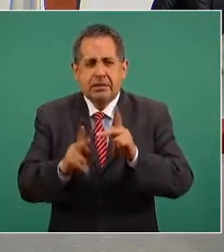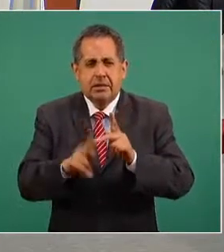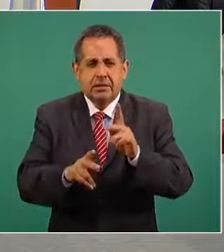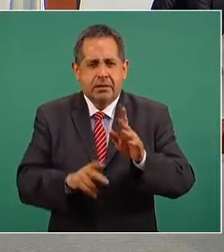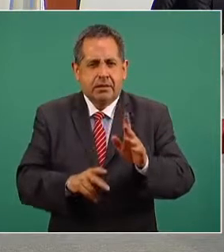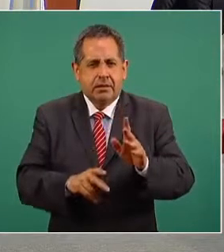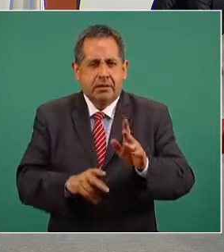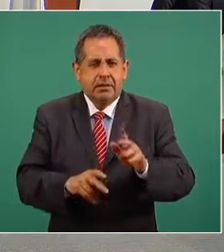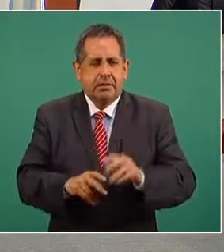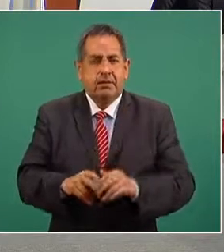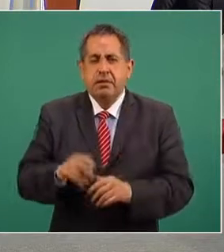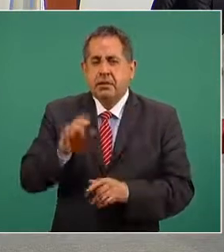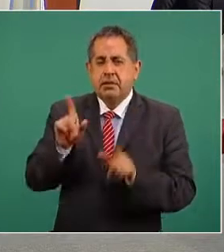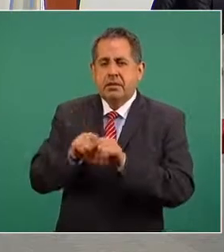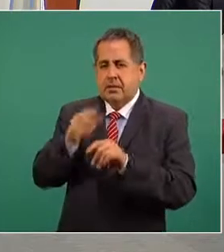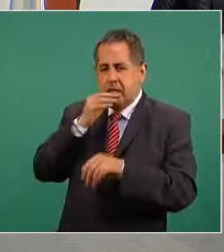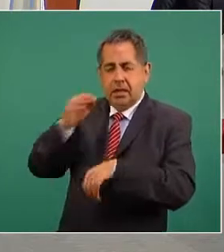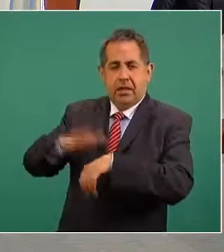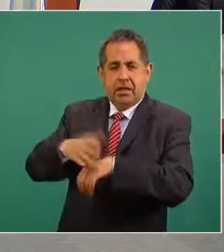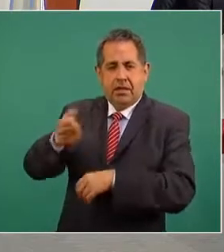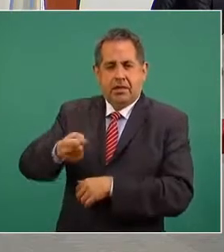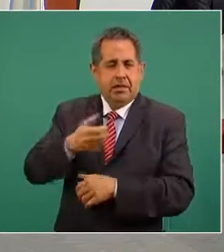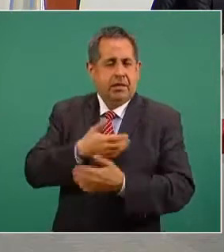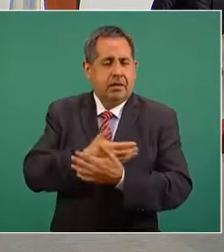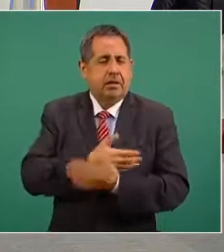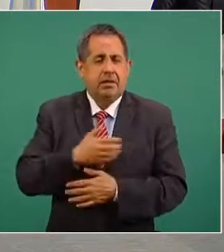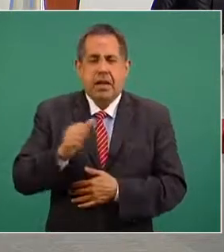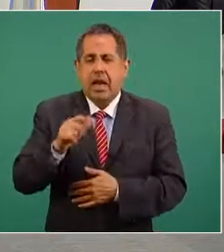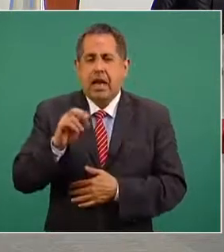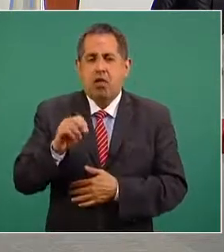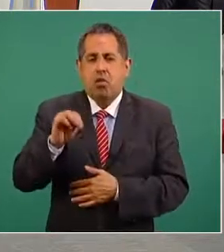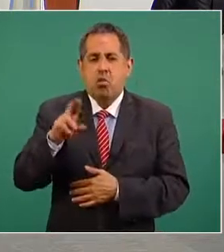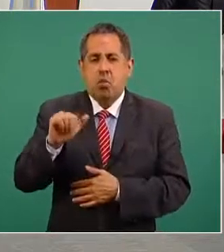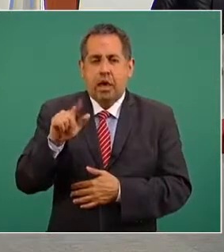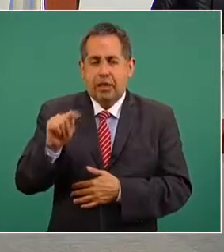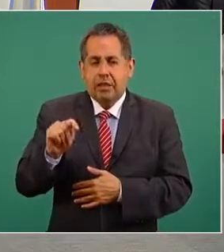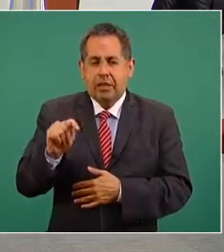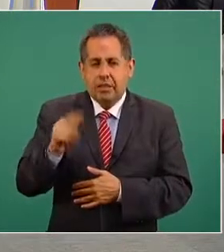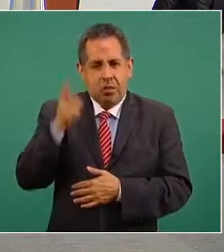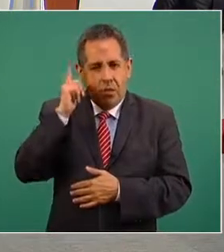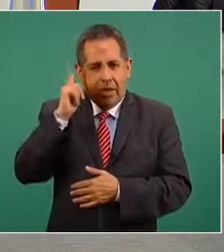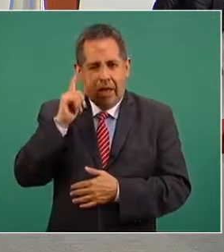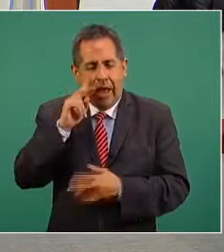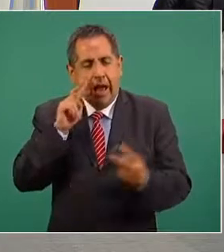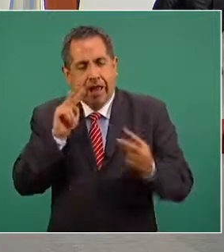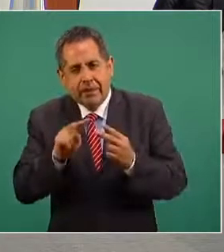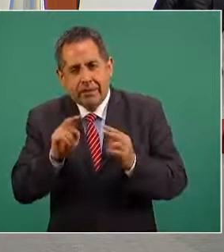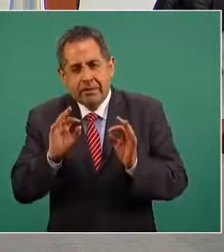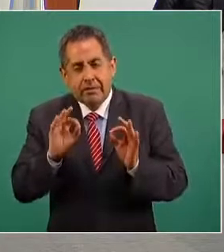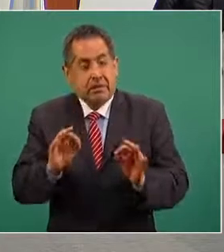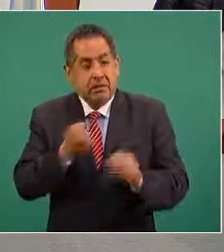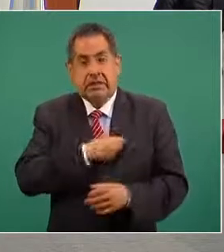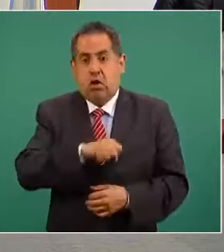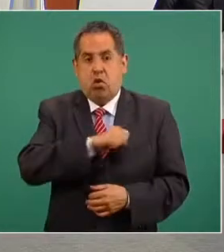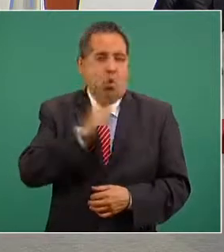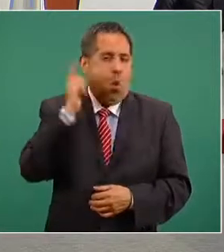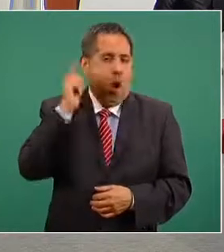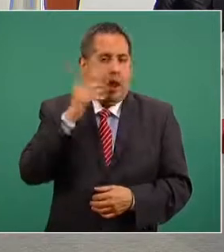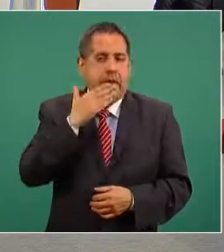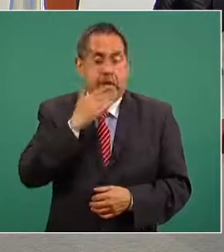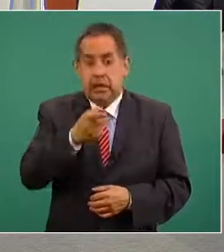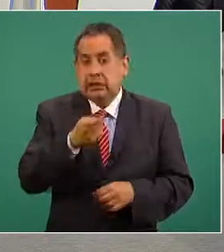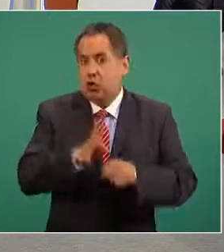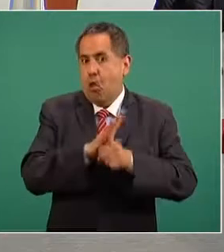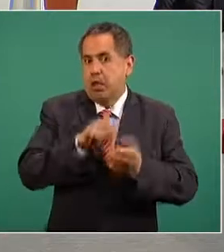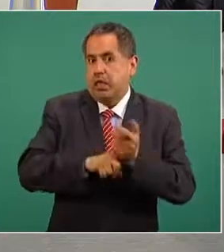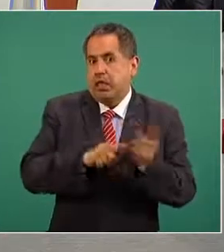mandar un saludo un abrazo a Alejandro Murat que yo espero que ya está bien de salud porque le dio